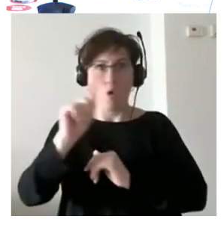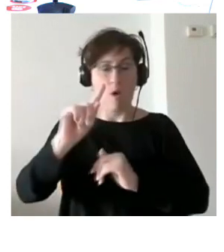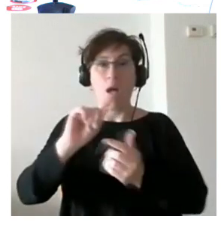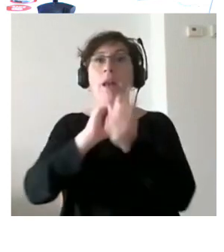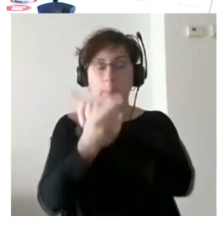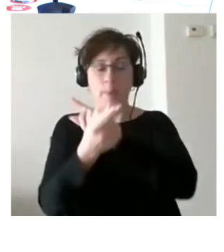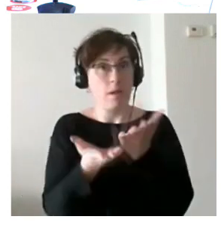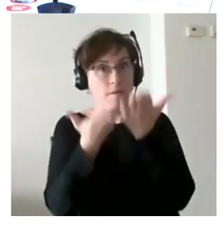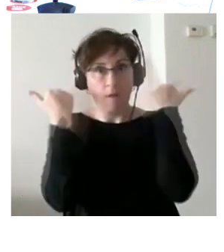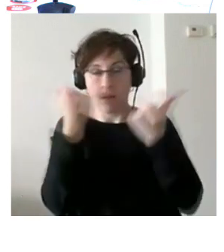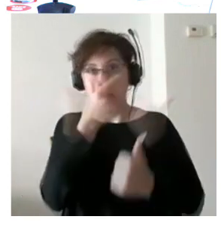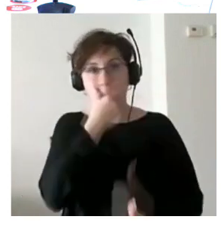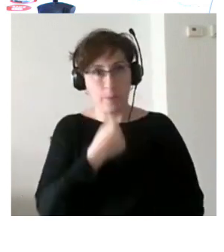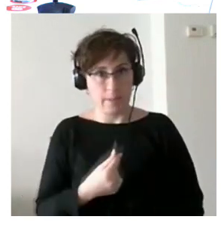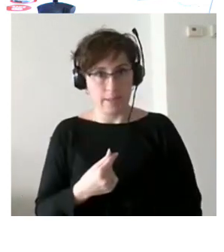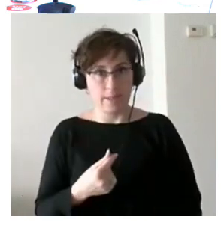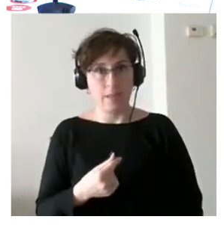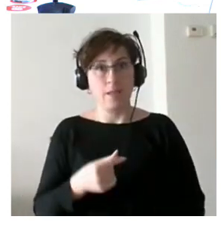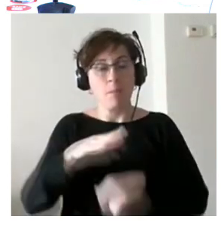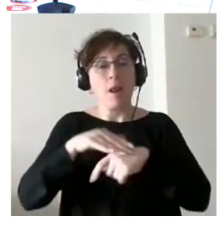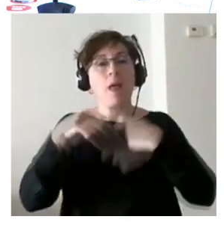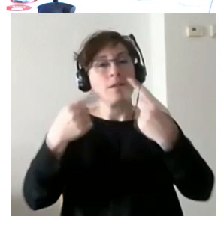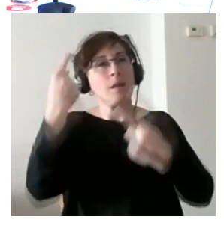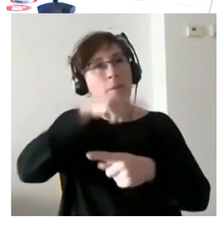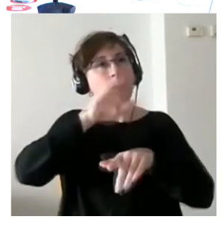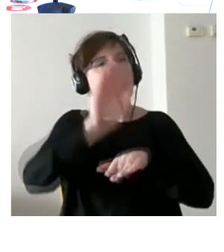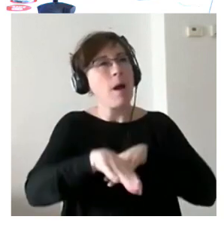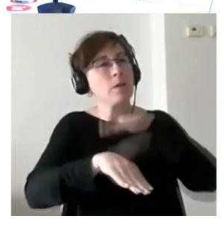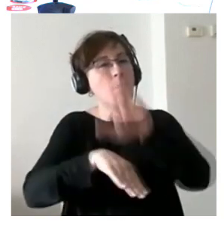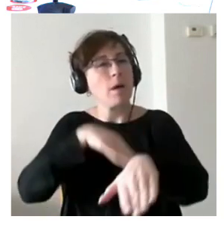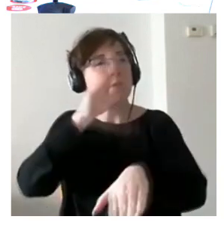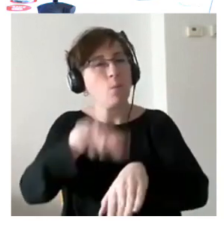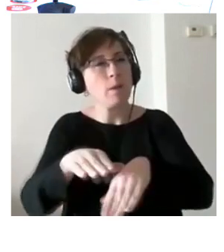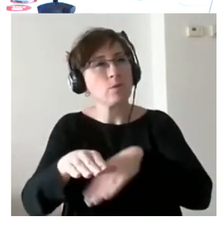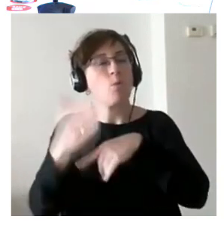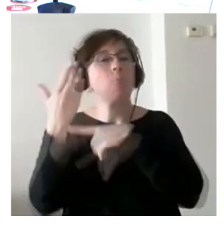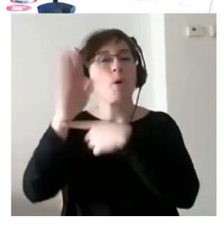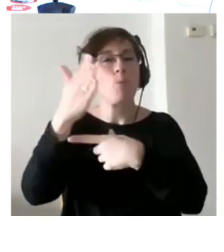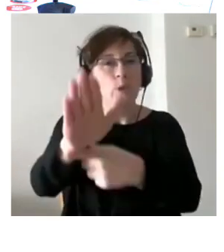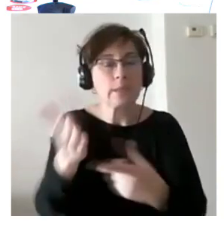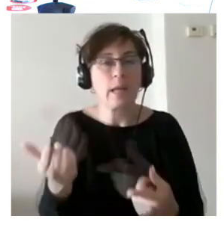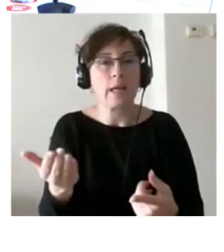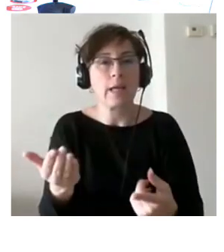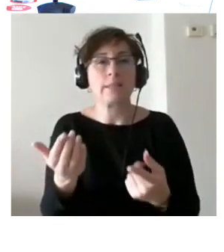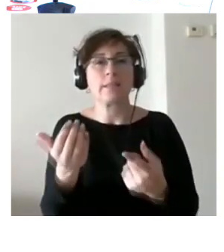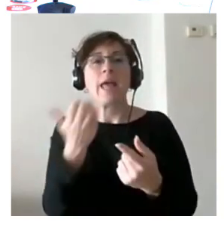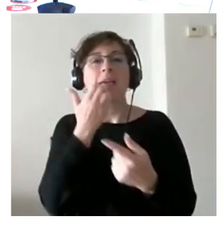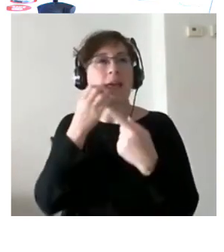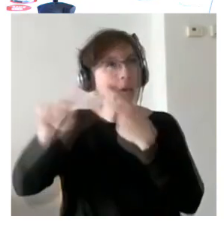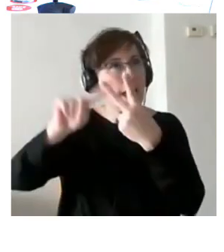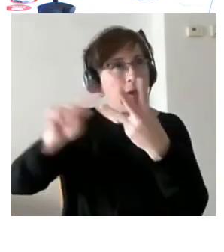donde se van a establecer como una serie de pasos y propuestas con ejemplos ¿no? de cómo se puede de cómo se puede implementar